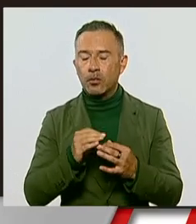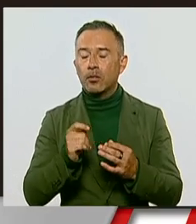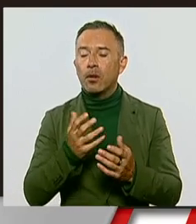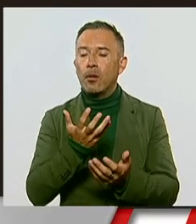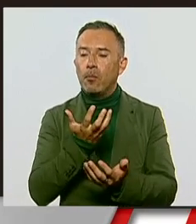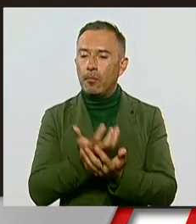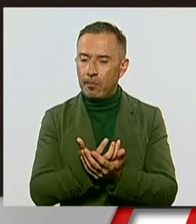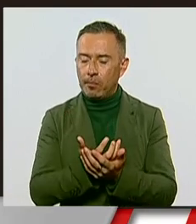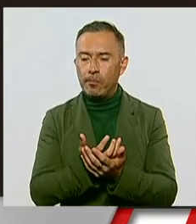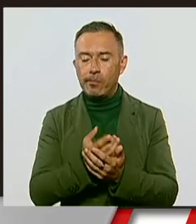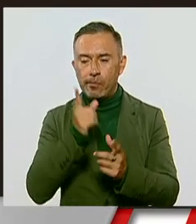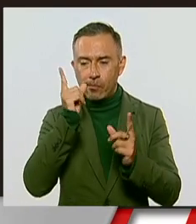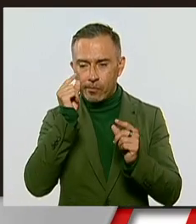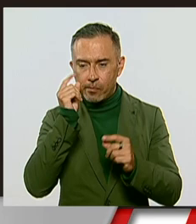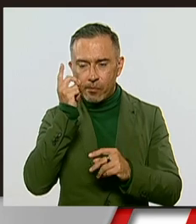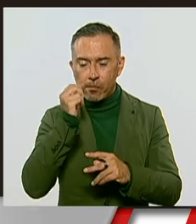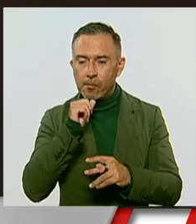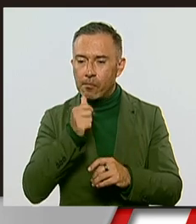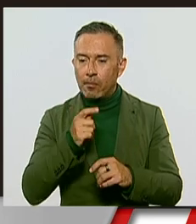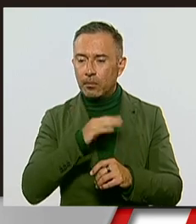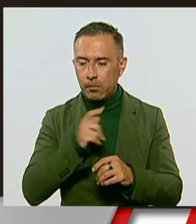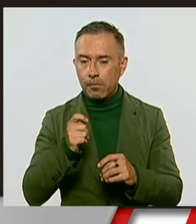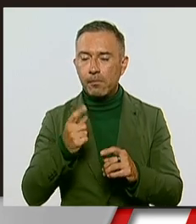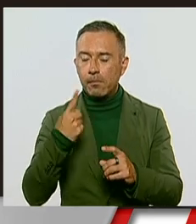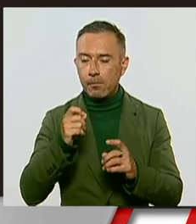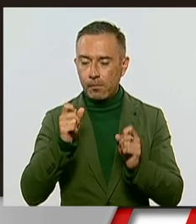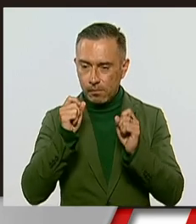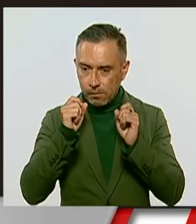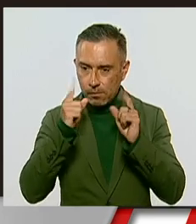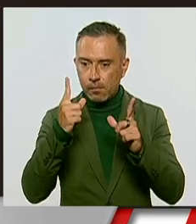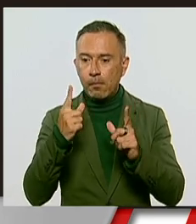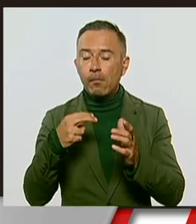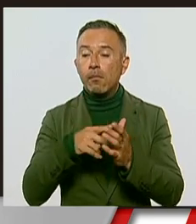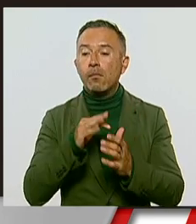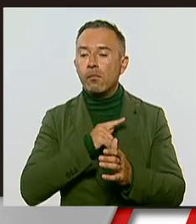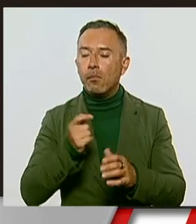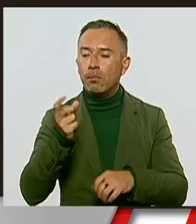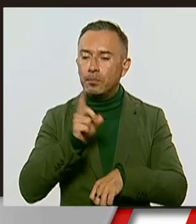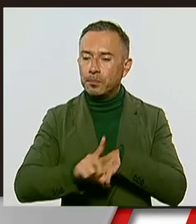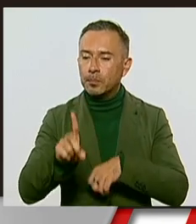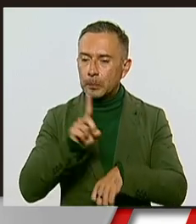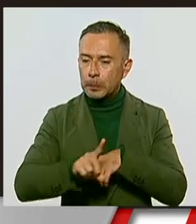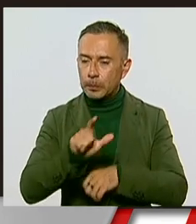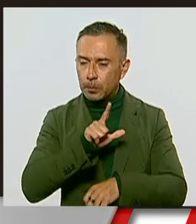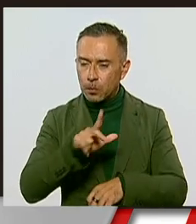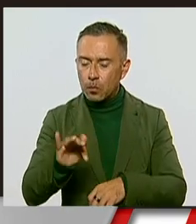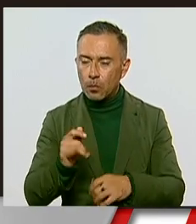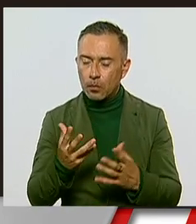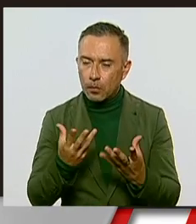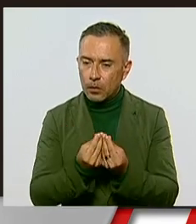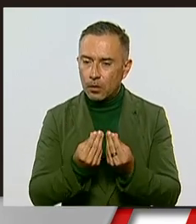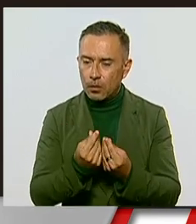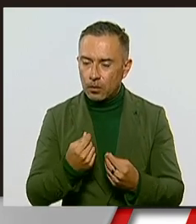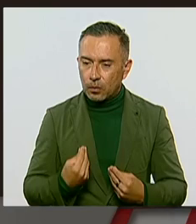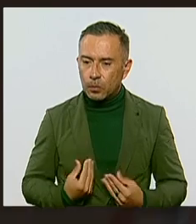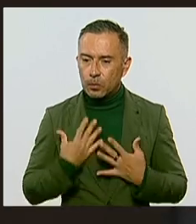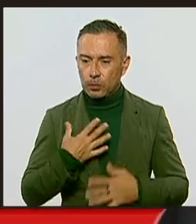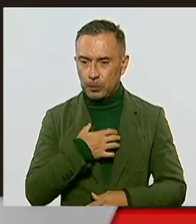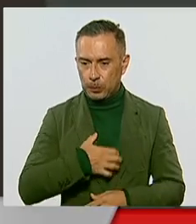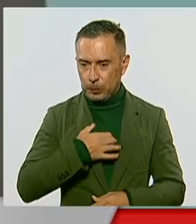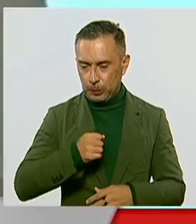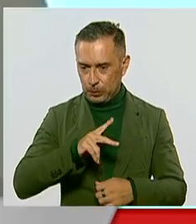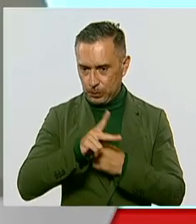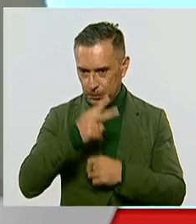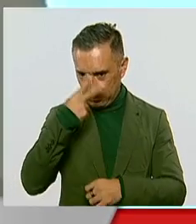sin alteraciones, para levantarse y construir todos los días con entusiasmo el país que queremos.